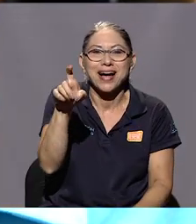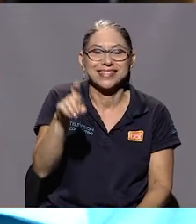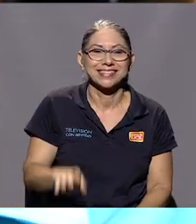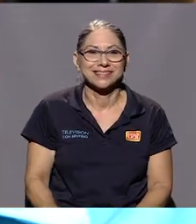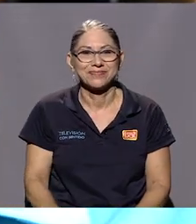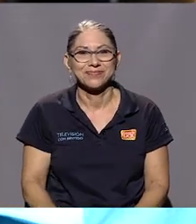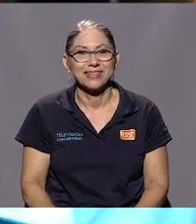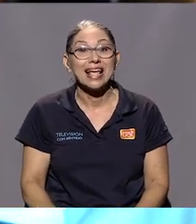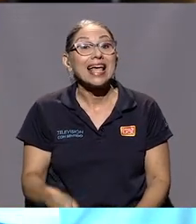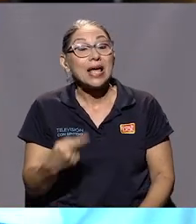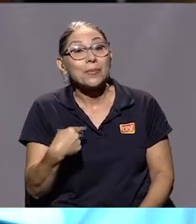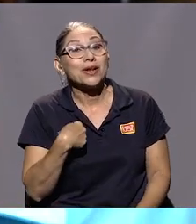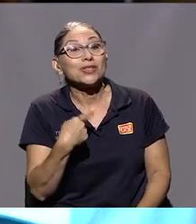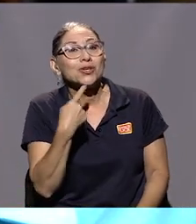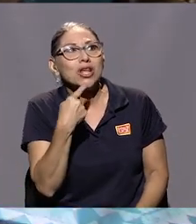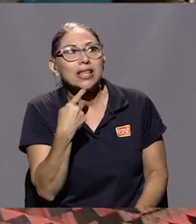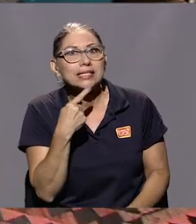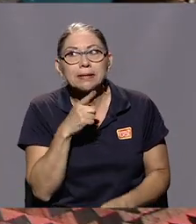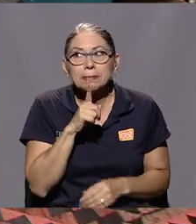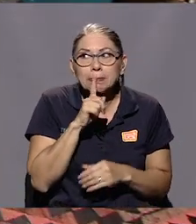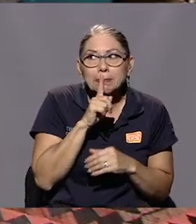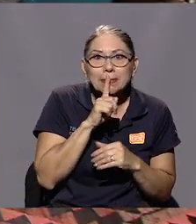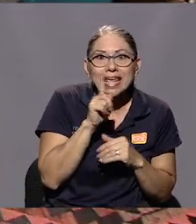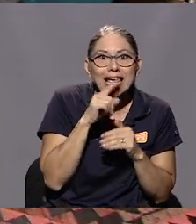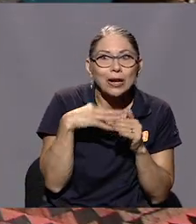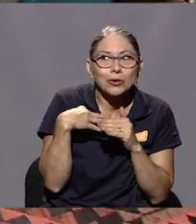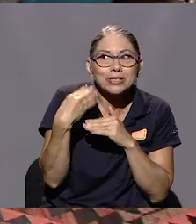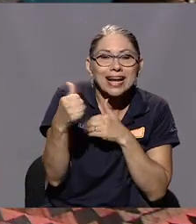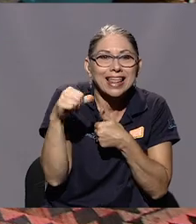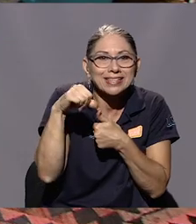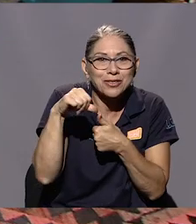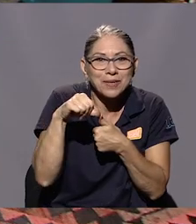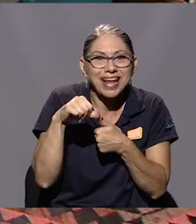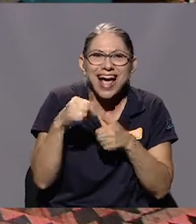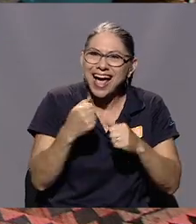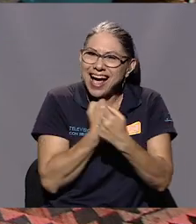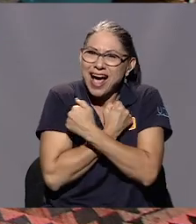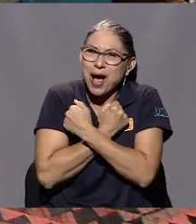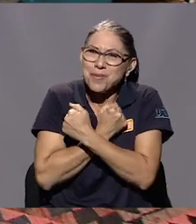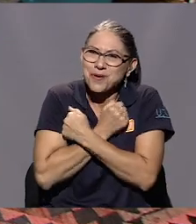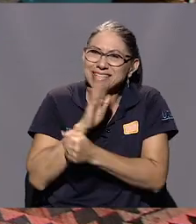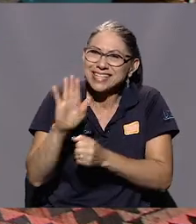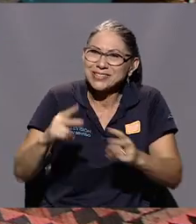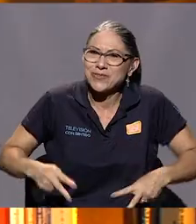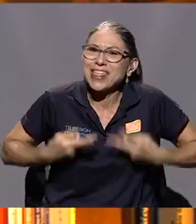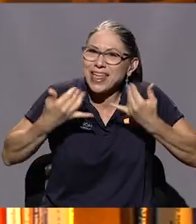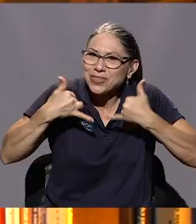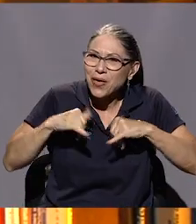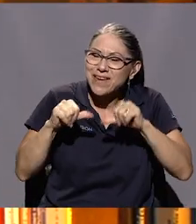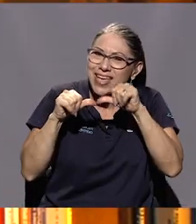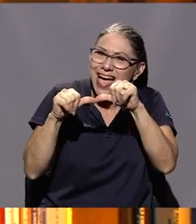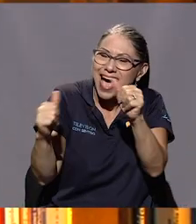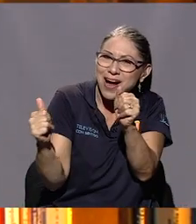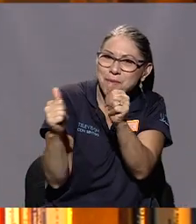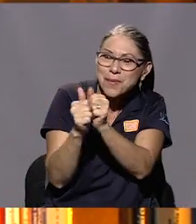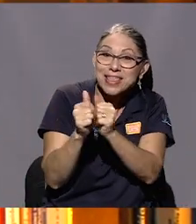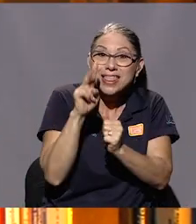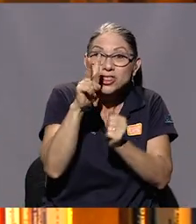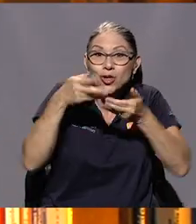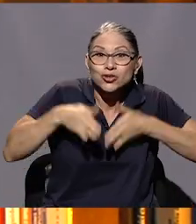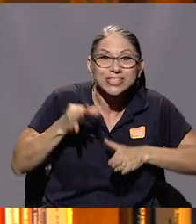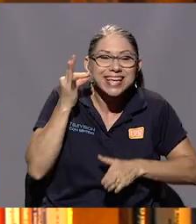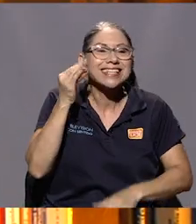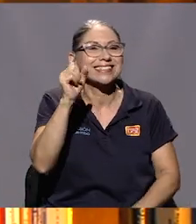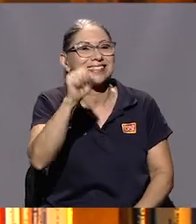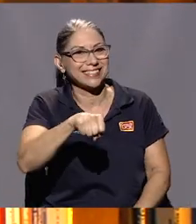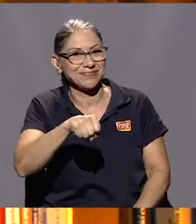Y yo diría, si uno dice que no salga de Centroamérica, los amores de su vida todavía le acompañan, esas dos hijas. Esas dos hijas.